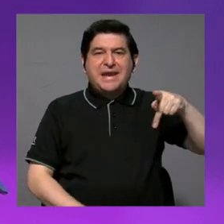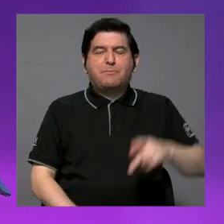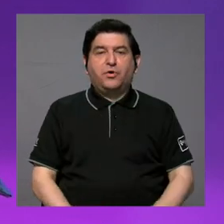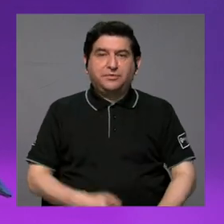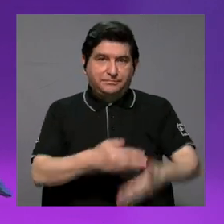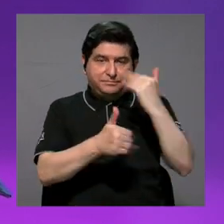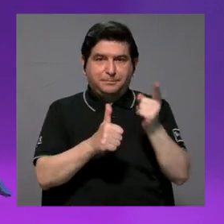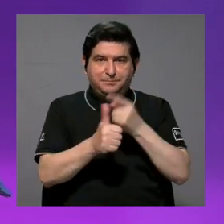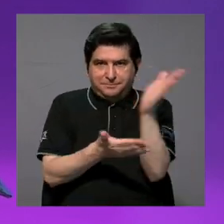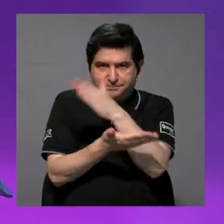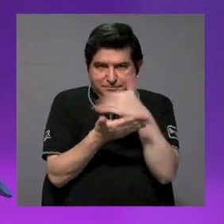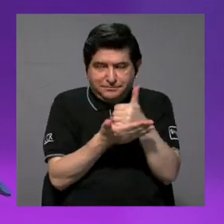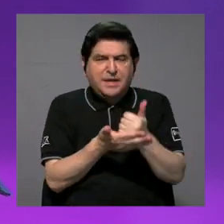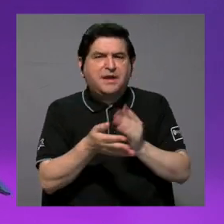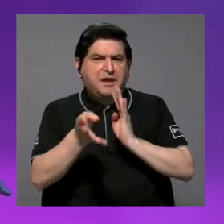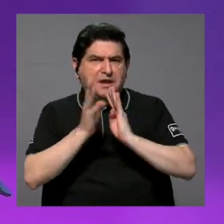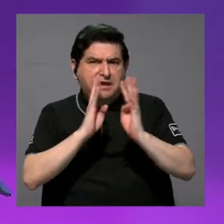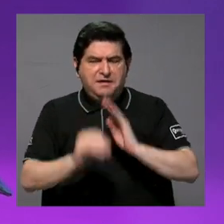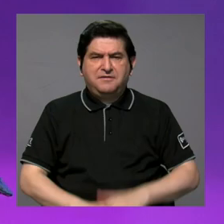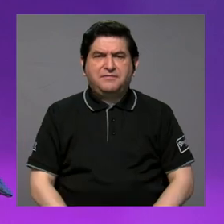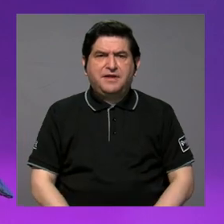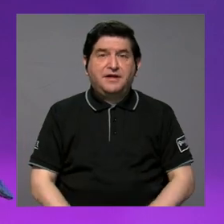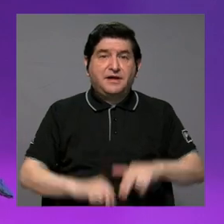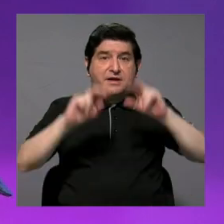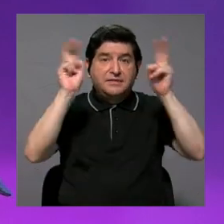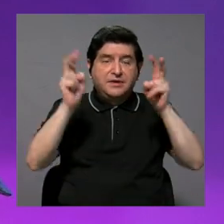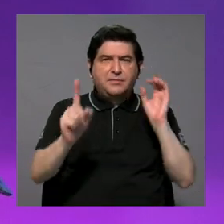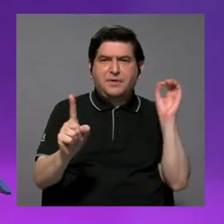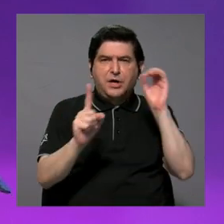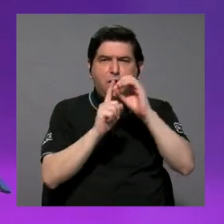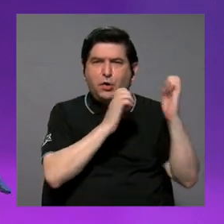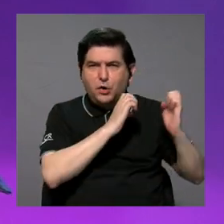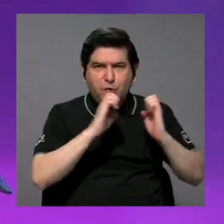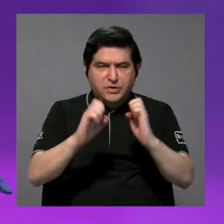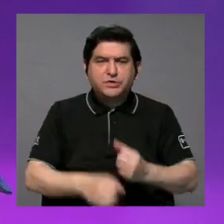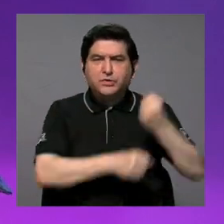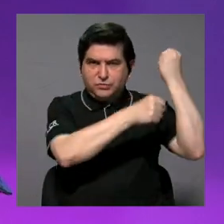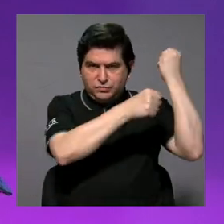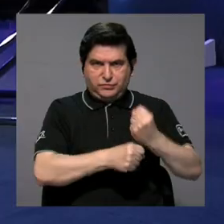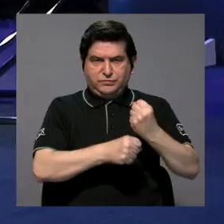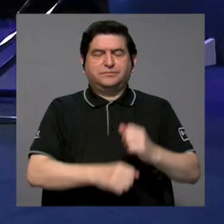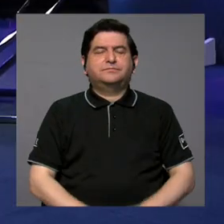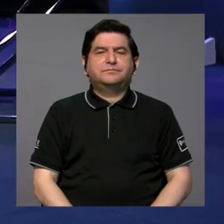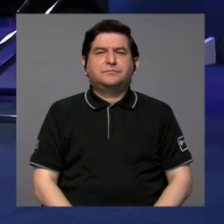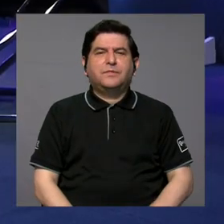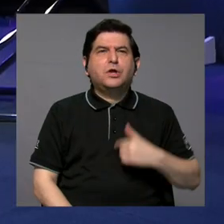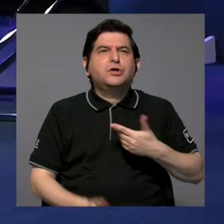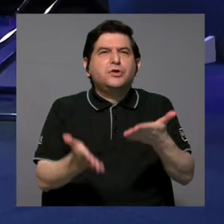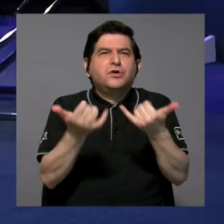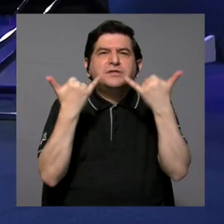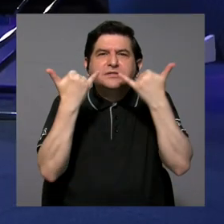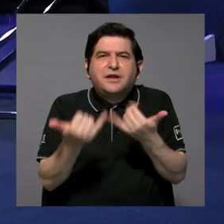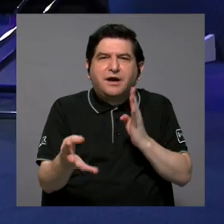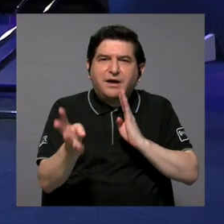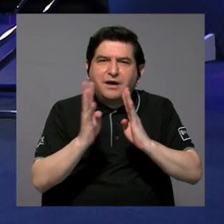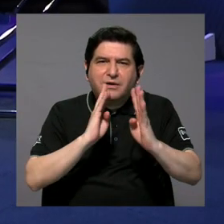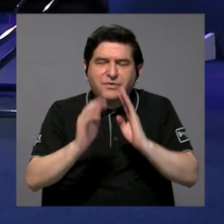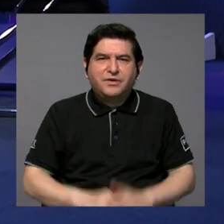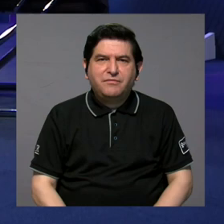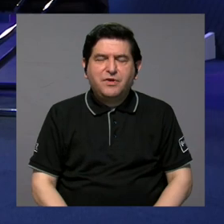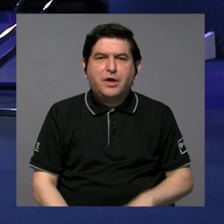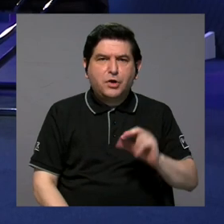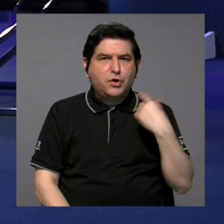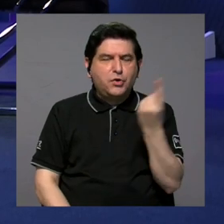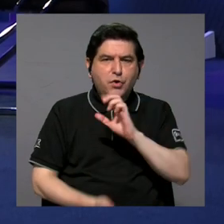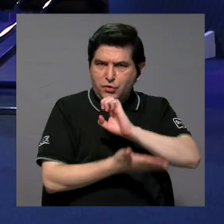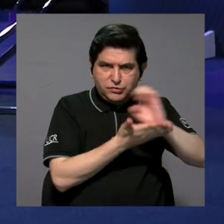Antes en el primer bloque estábamos hablando sobre el tema de los objetivos estratégicos de la Fundación y me gustaría quizás que hablemos entonces más allá de